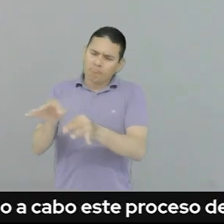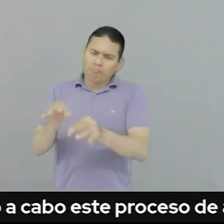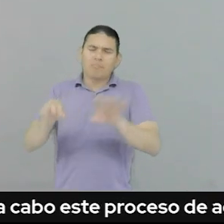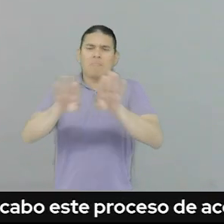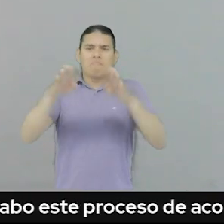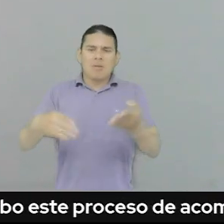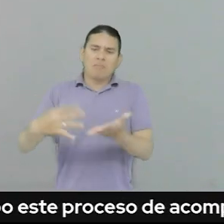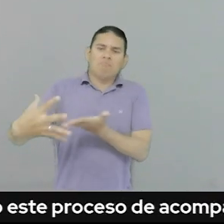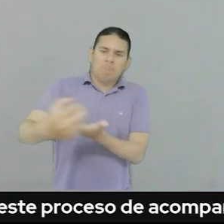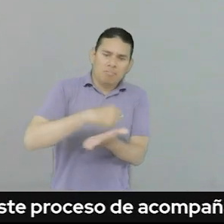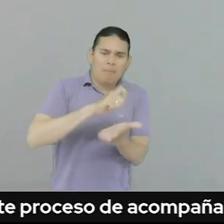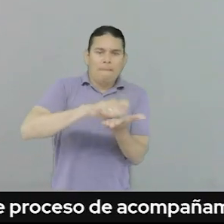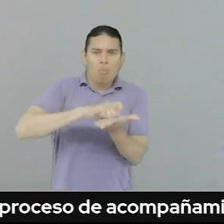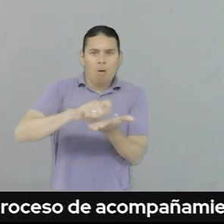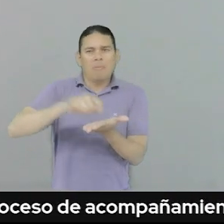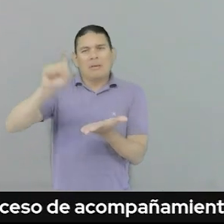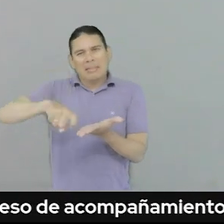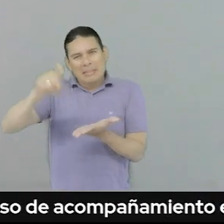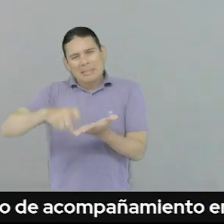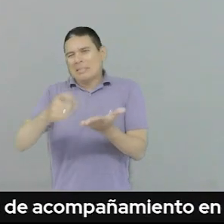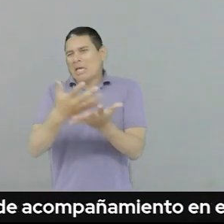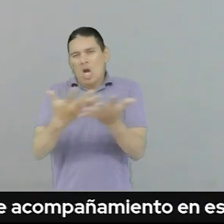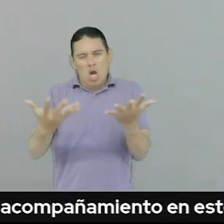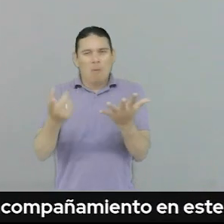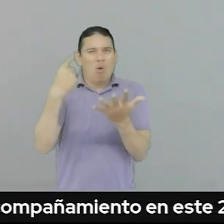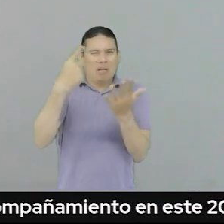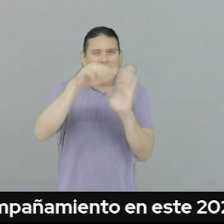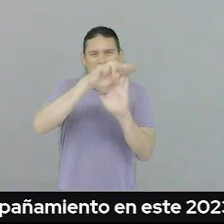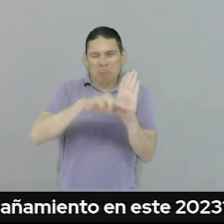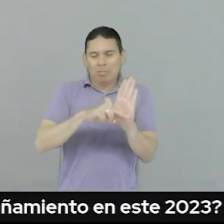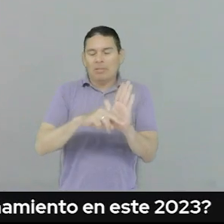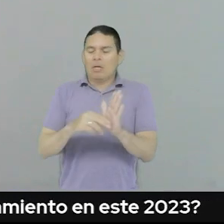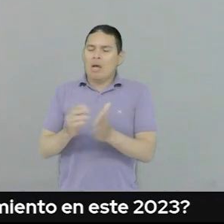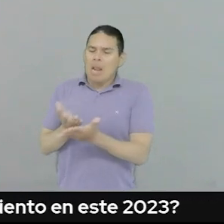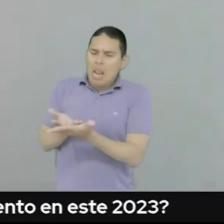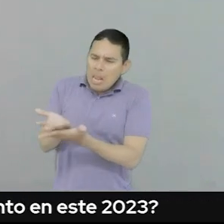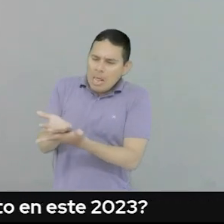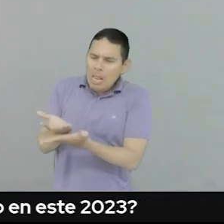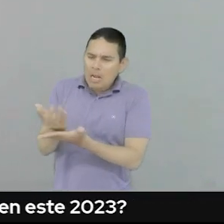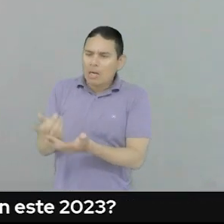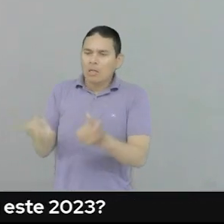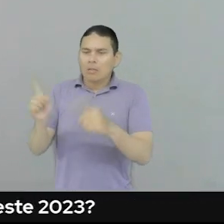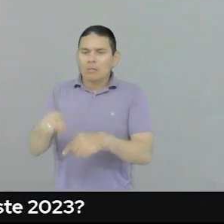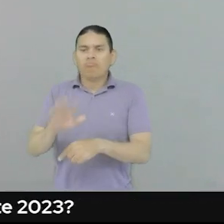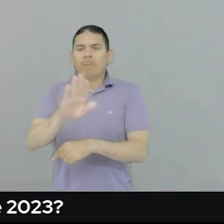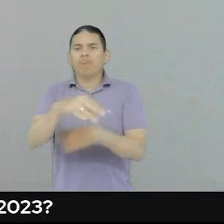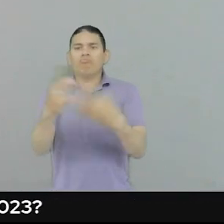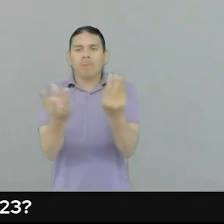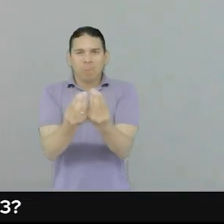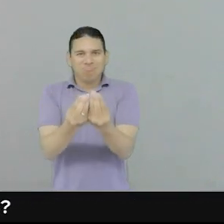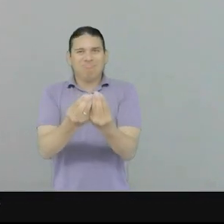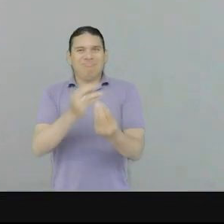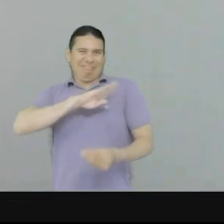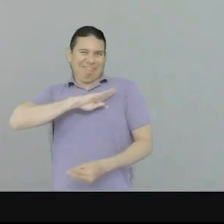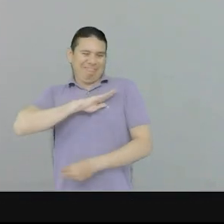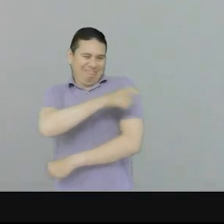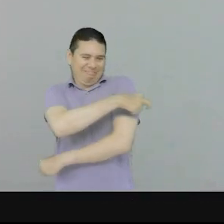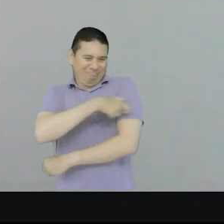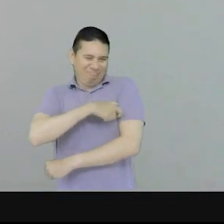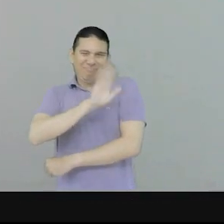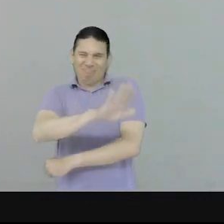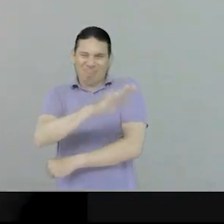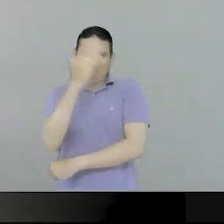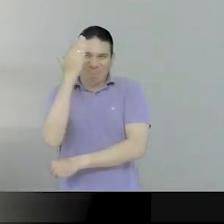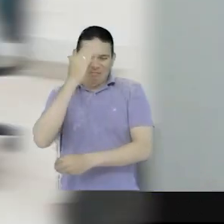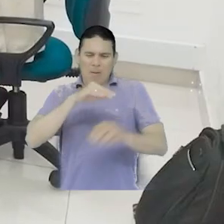recolección de insumos para la formulación de la política. Brindamos orientaciones metodológicas al equipo técnico de la alcaldía para